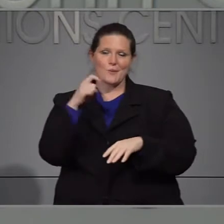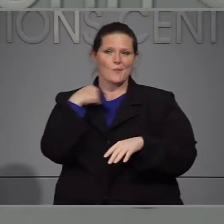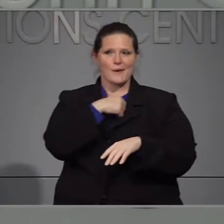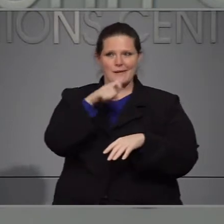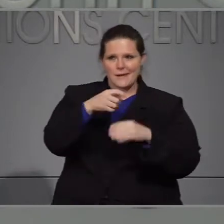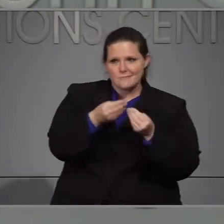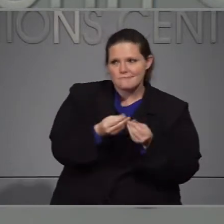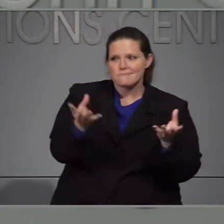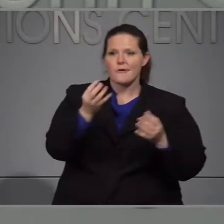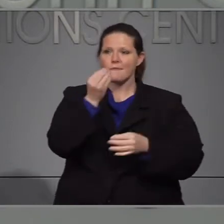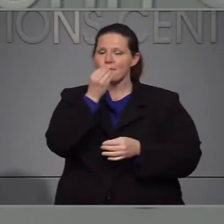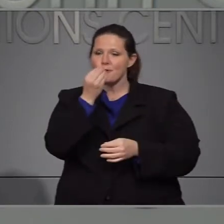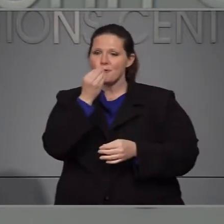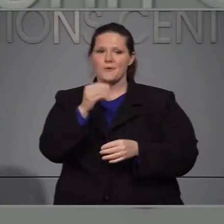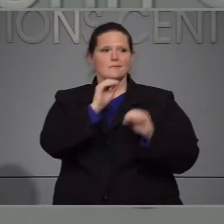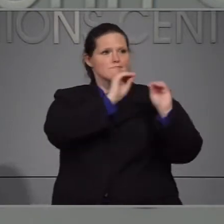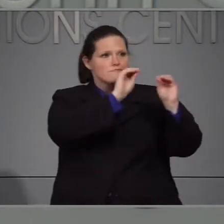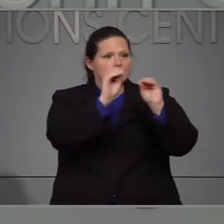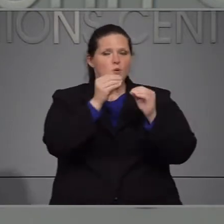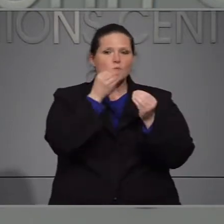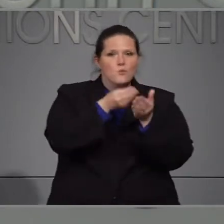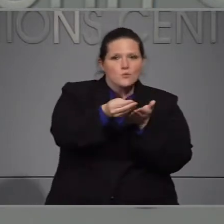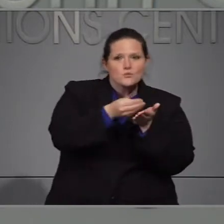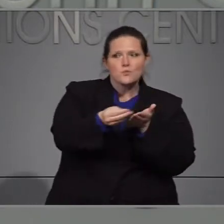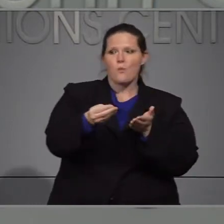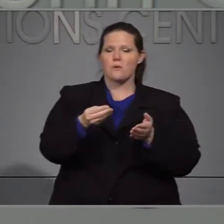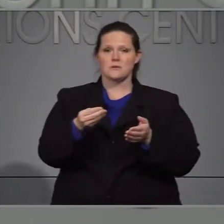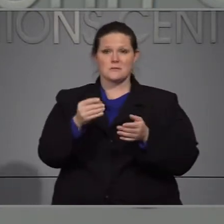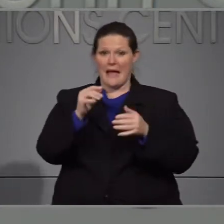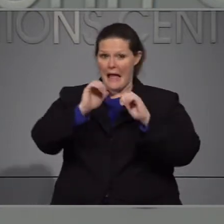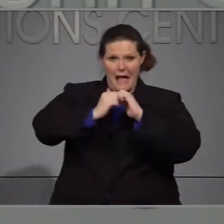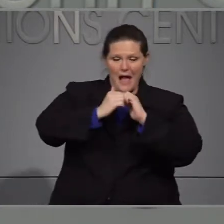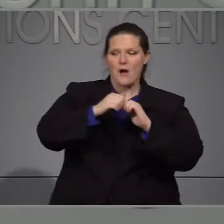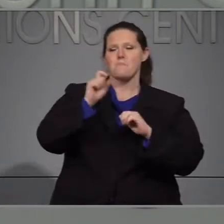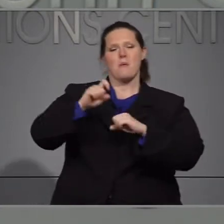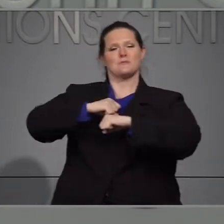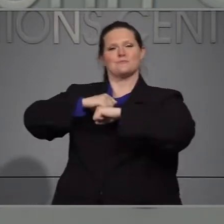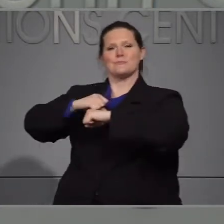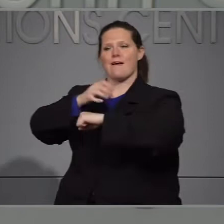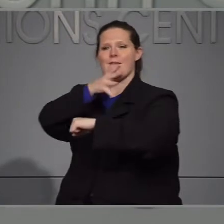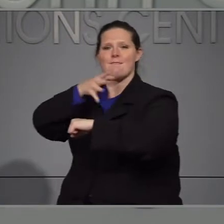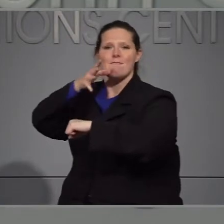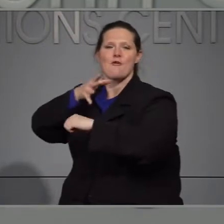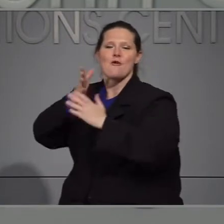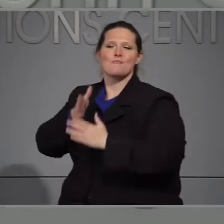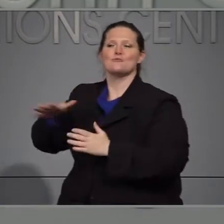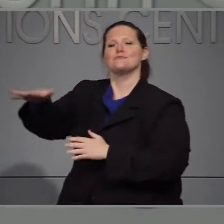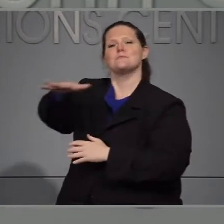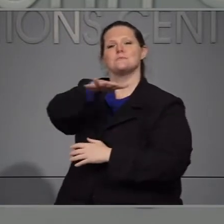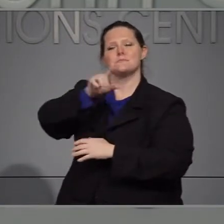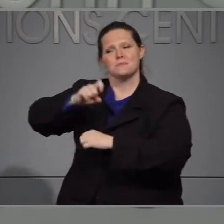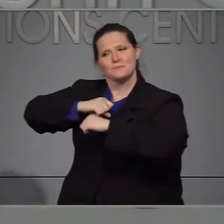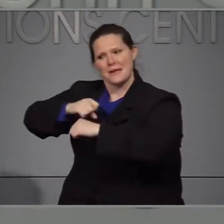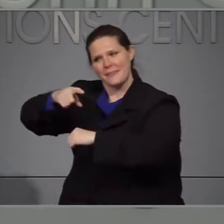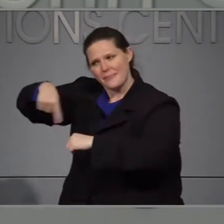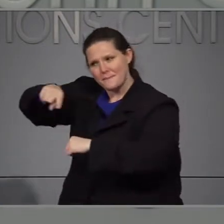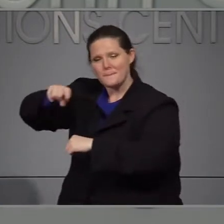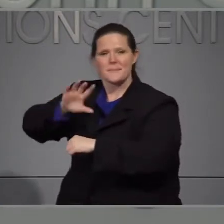hacer eso debemos ayudar a proteger a los granjeros, los trabajadores agrícolas y sus familias de este virus.